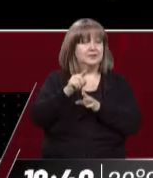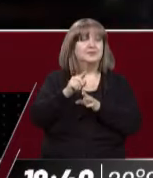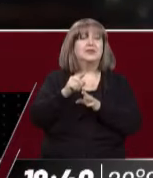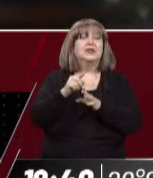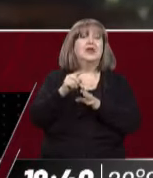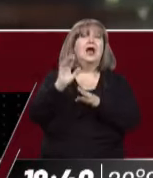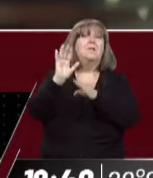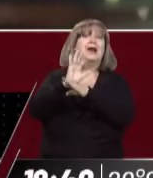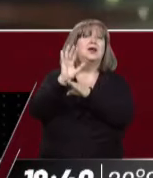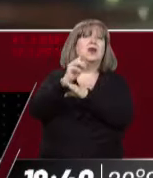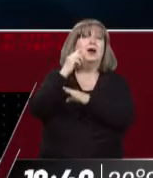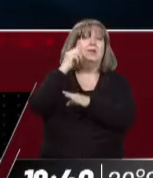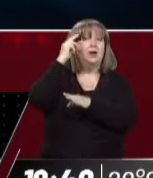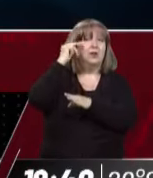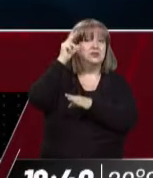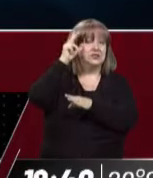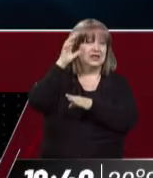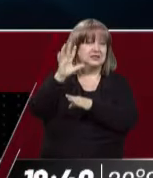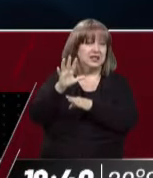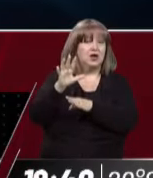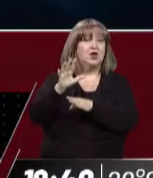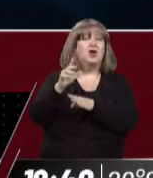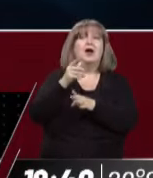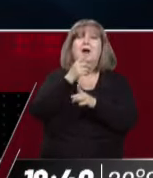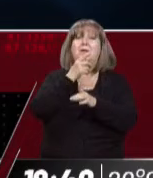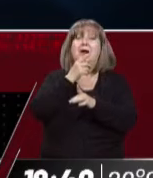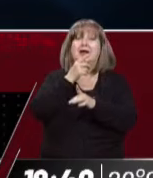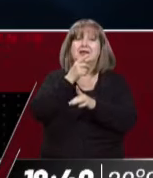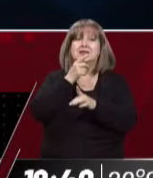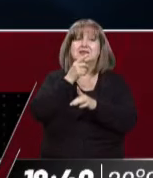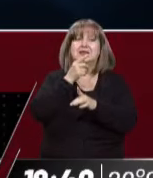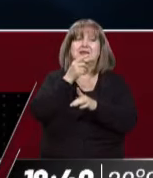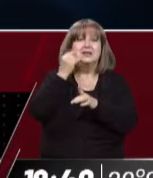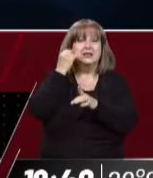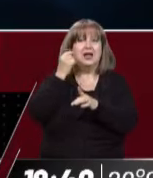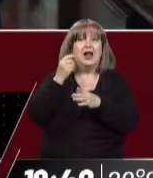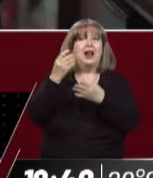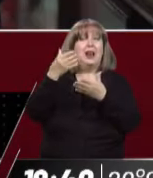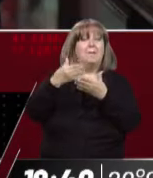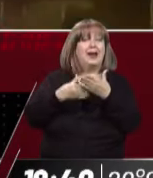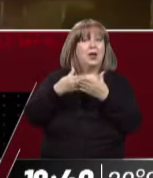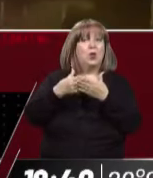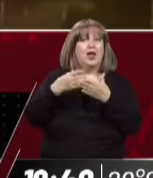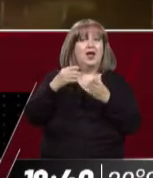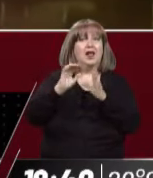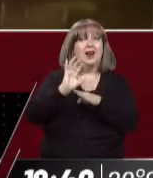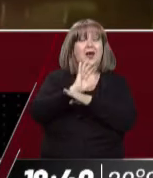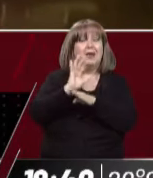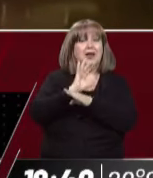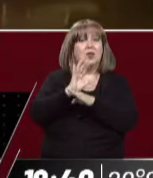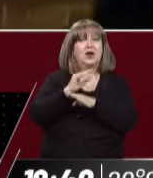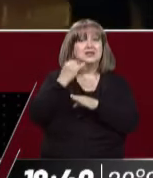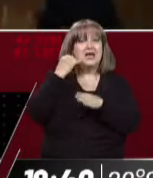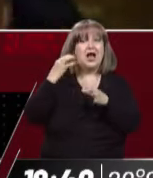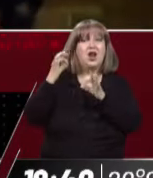la película se hablaría a sí misma diciéndose, has llegado a lograr algo, estás a mitad de camino, pero te falta hasta ahí.